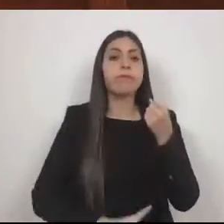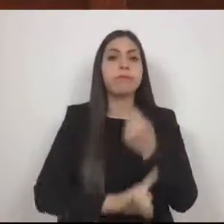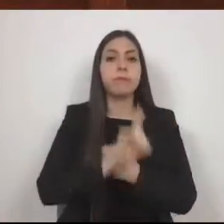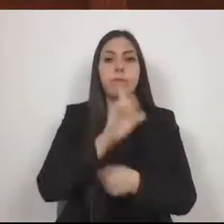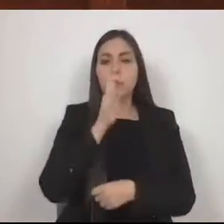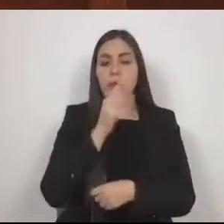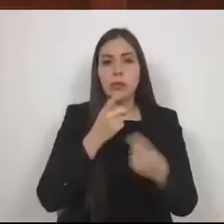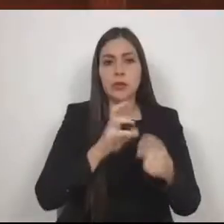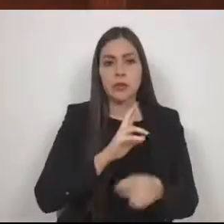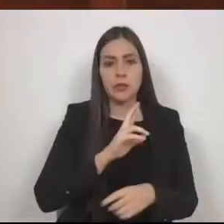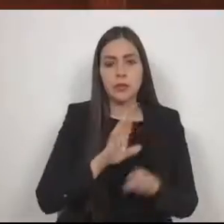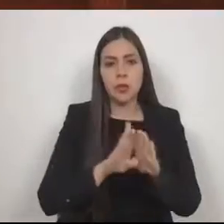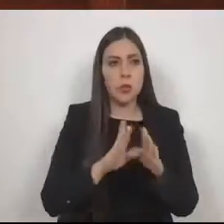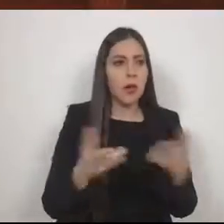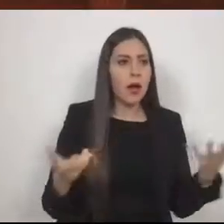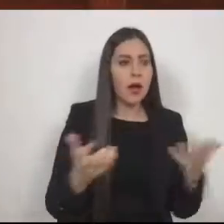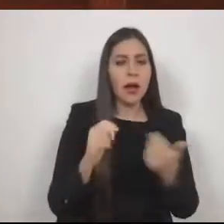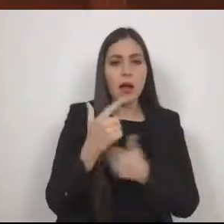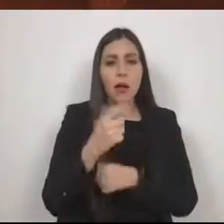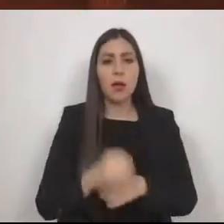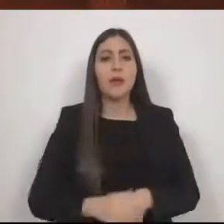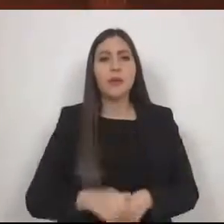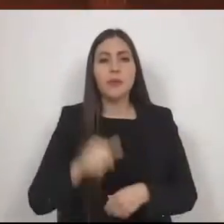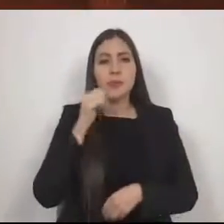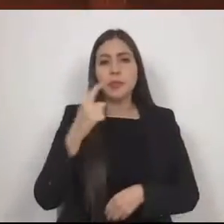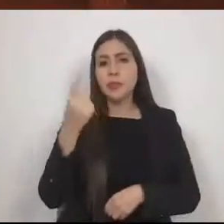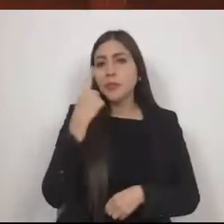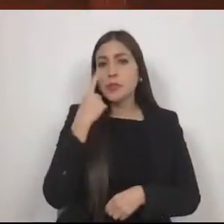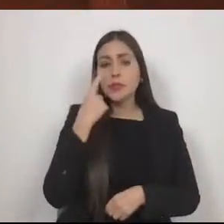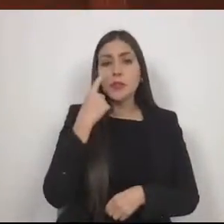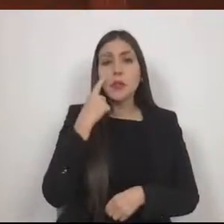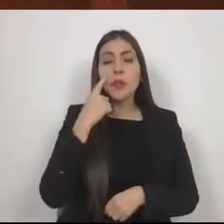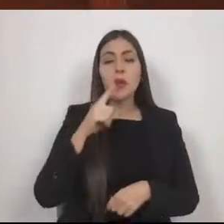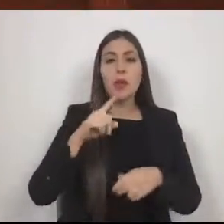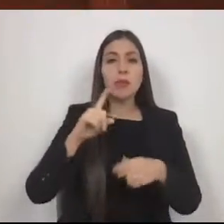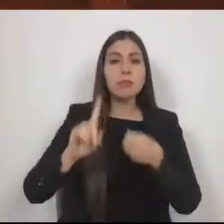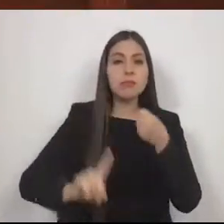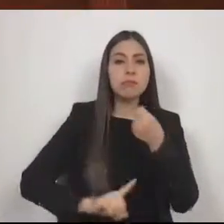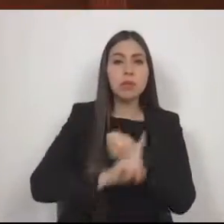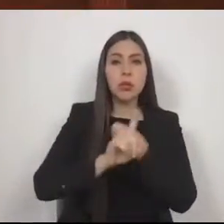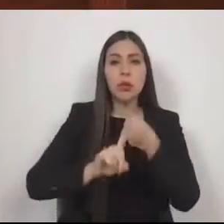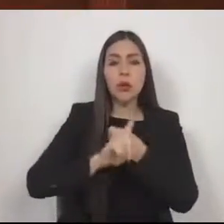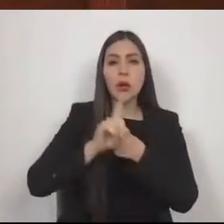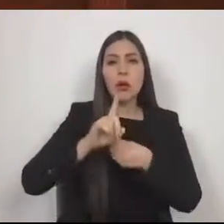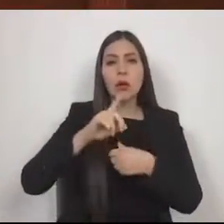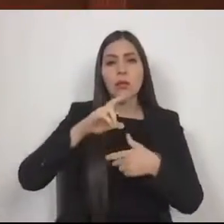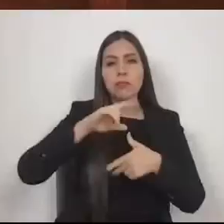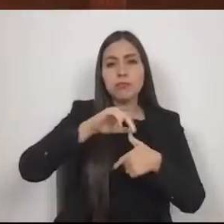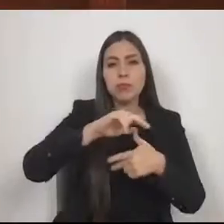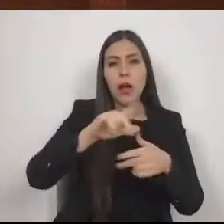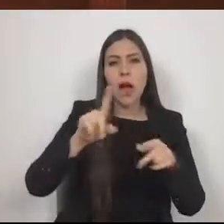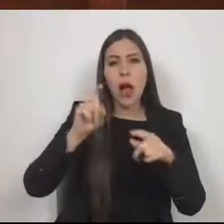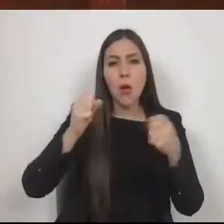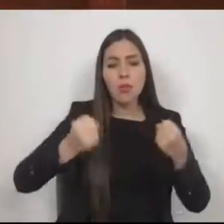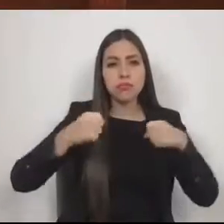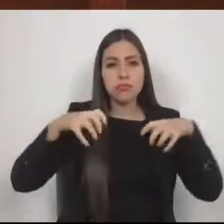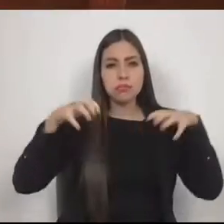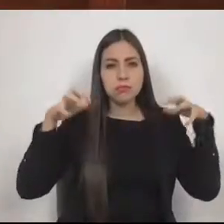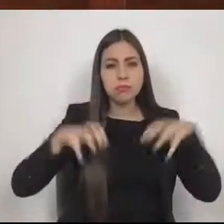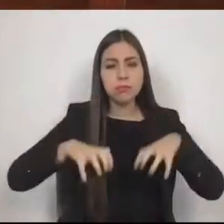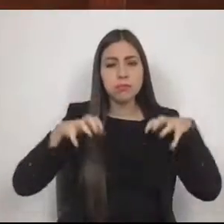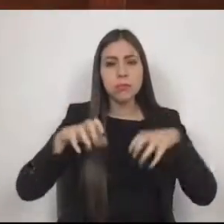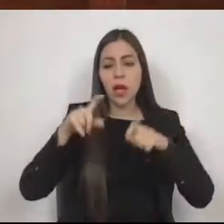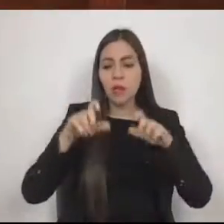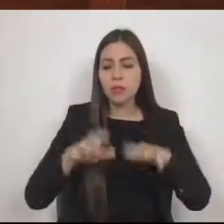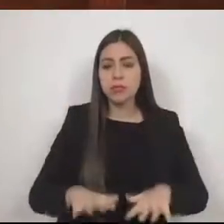hidrometeorológicos, tales como los ciclones tropicales, lluvias extremas, inundaciones